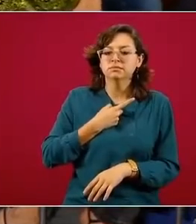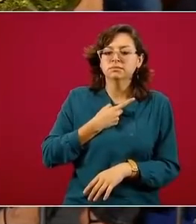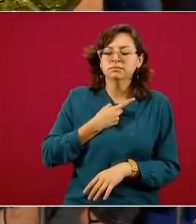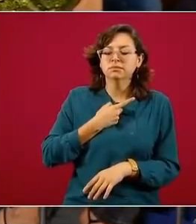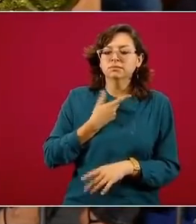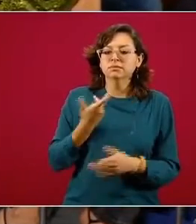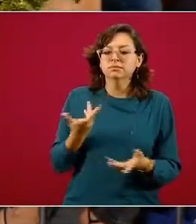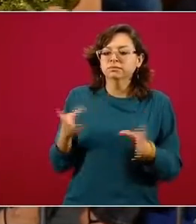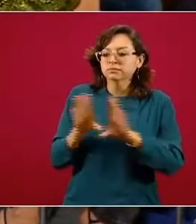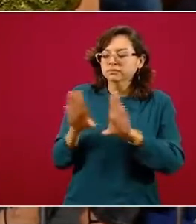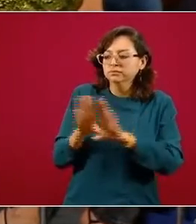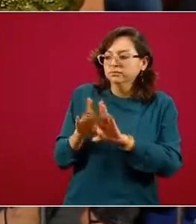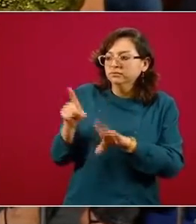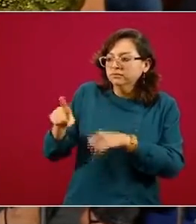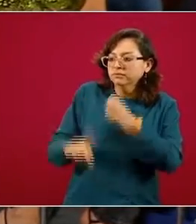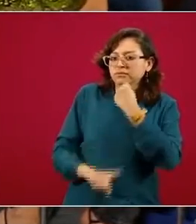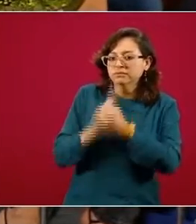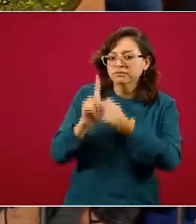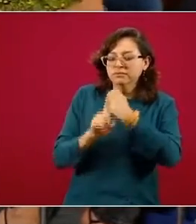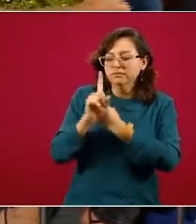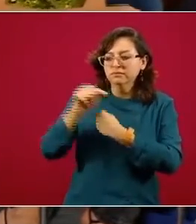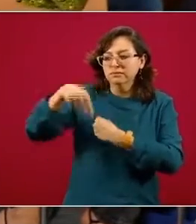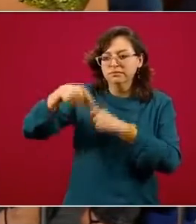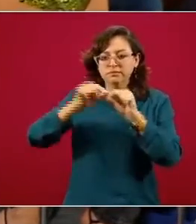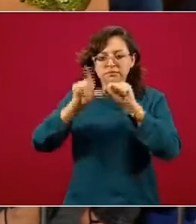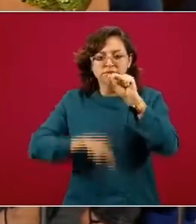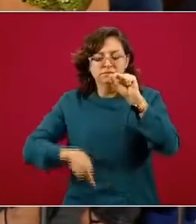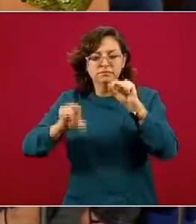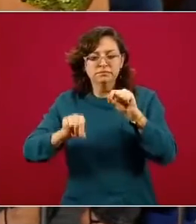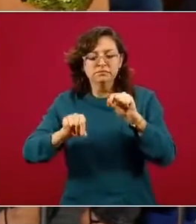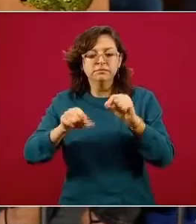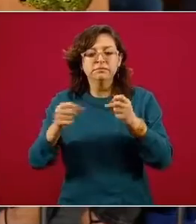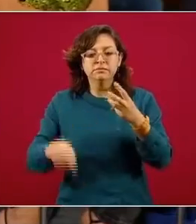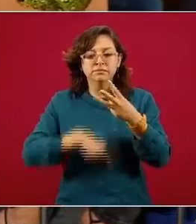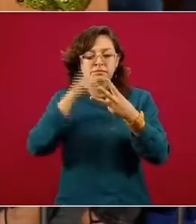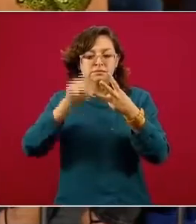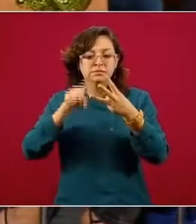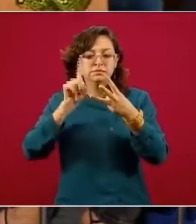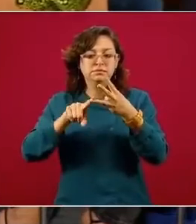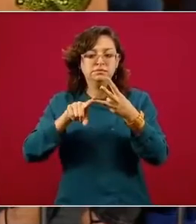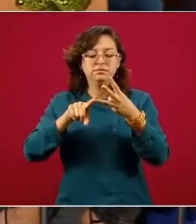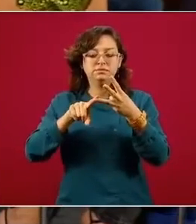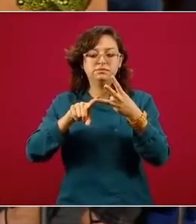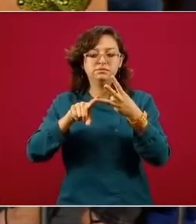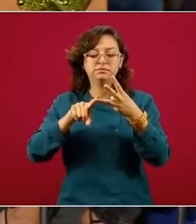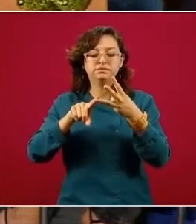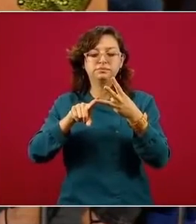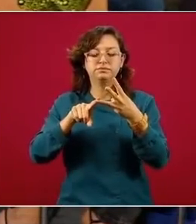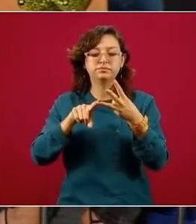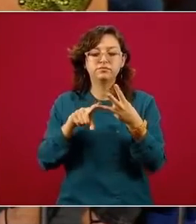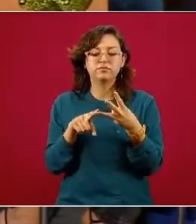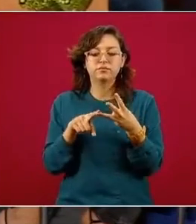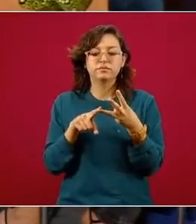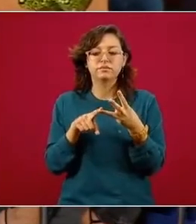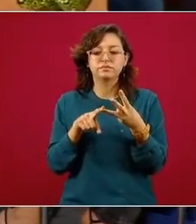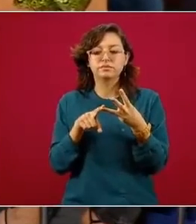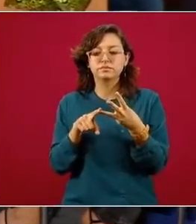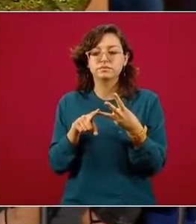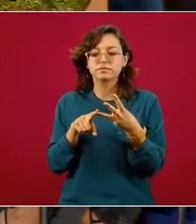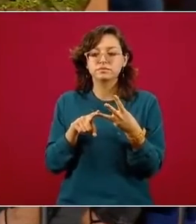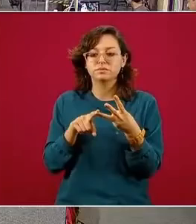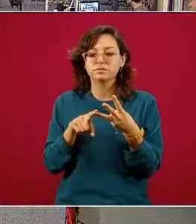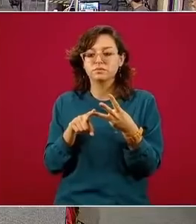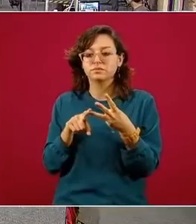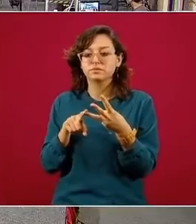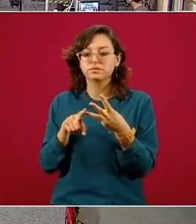está prevaleciendo esta problemática aquí en el país. Y tres, hay posibilidades de que los